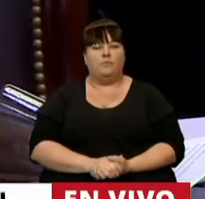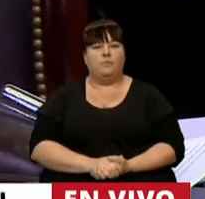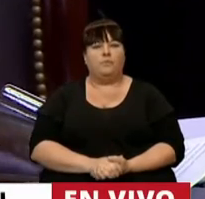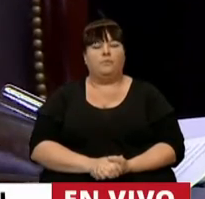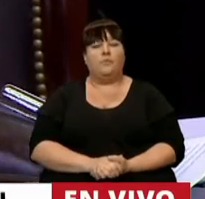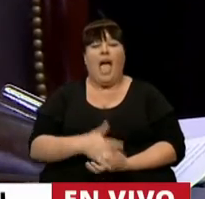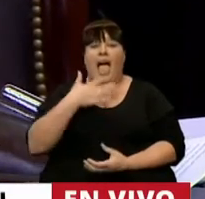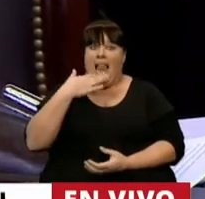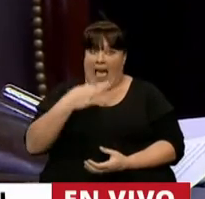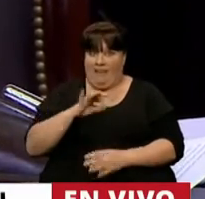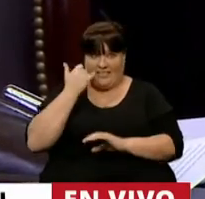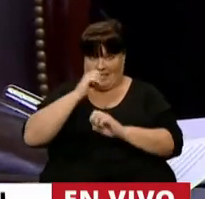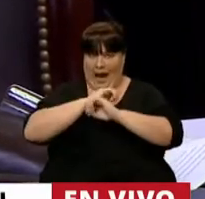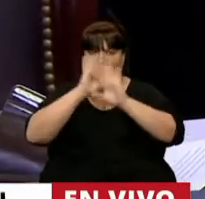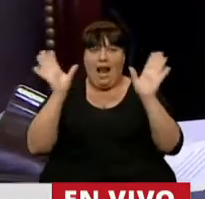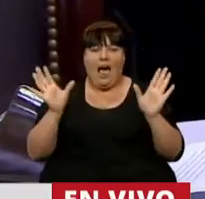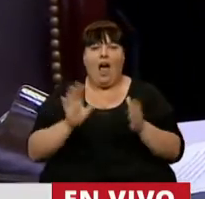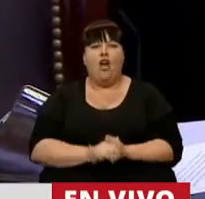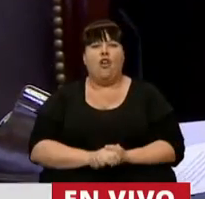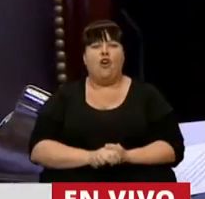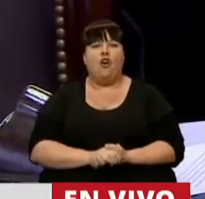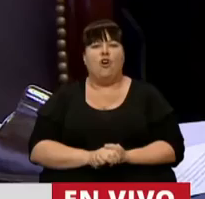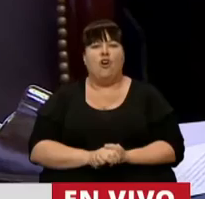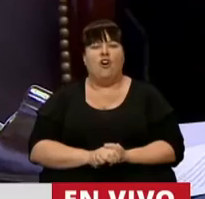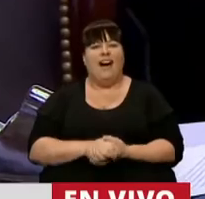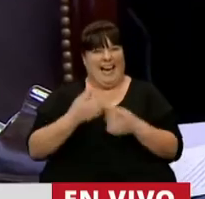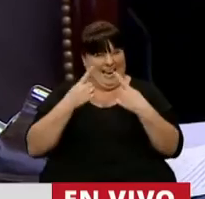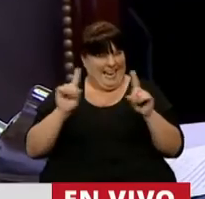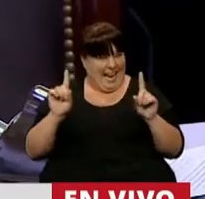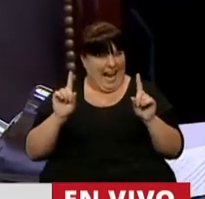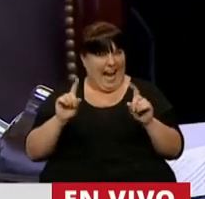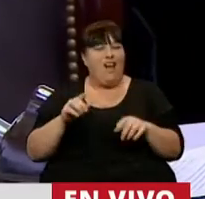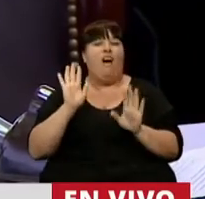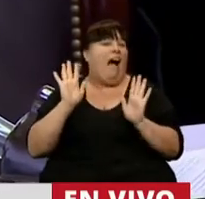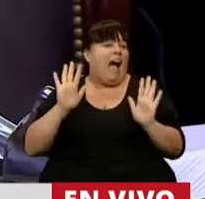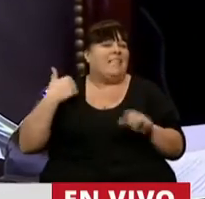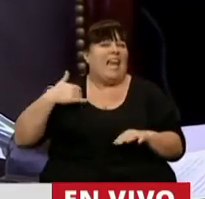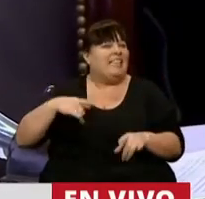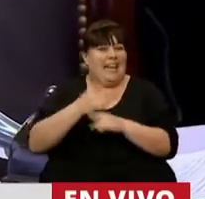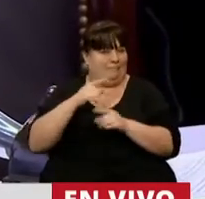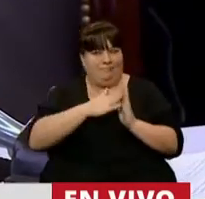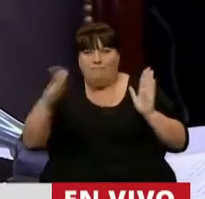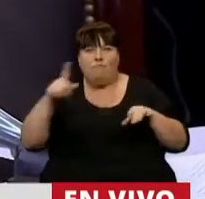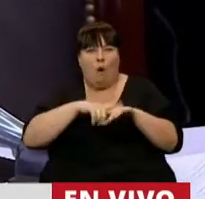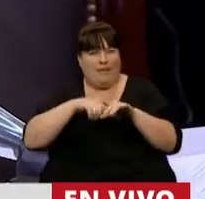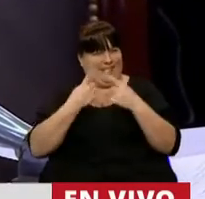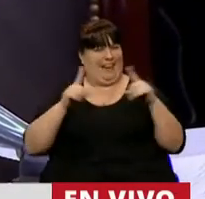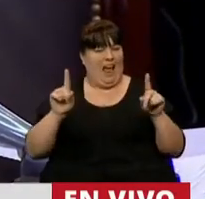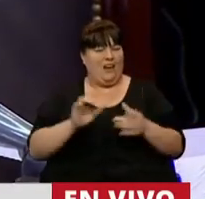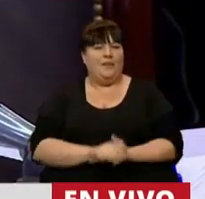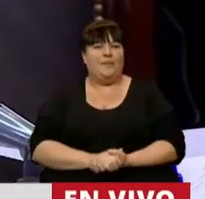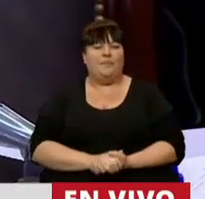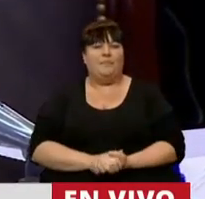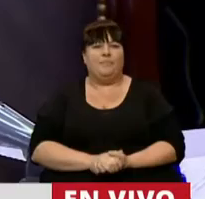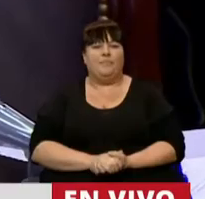La verdad que queda claro que la anormalidad es parte de la Argentina de estos tiempos y